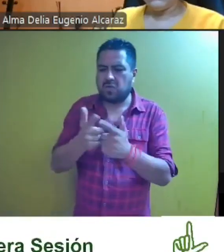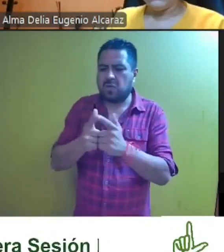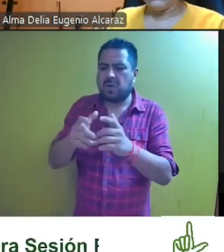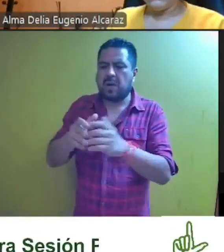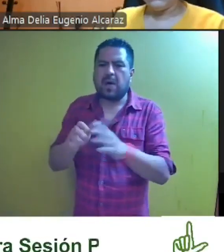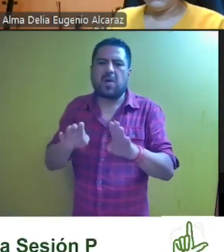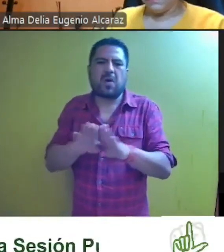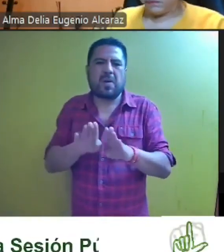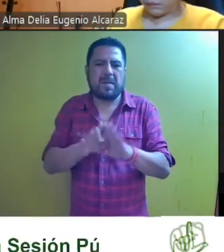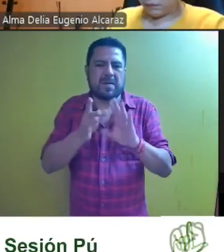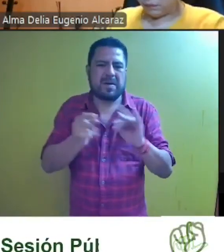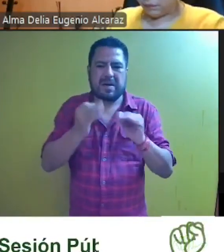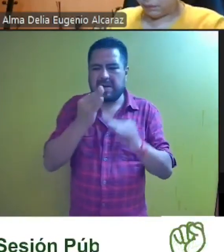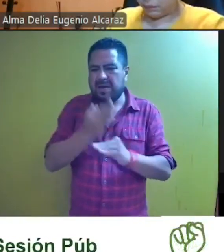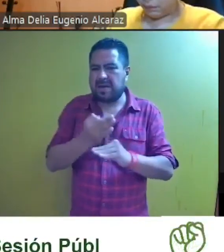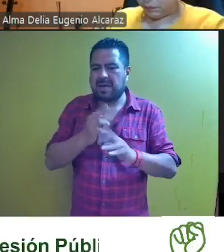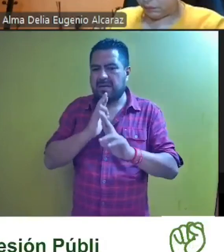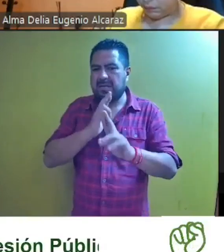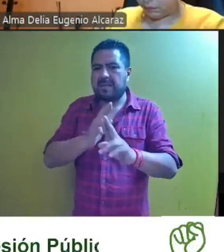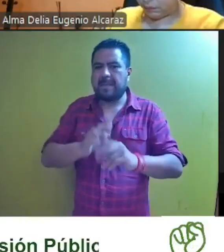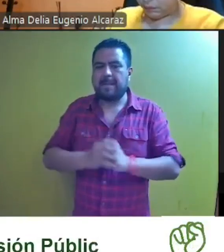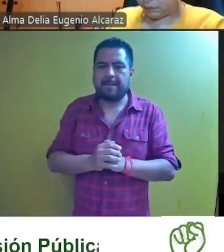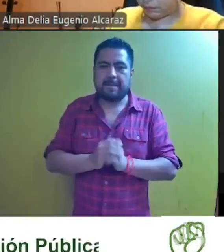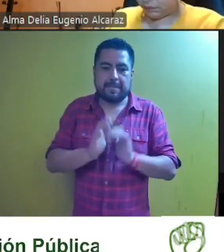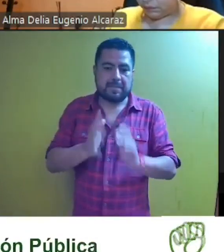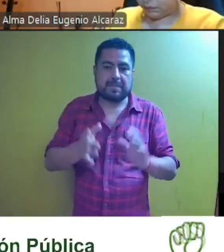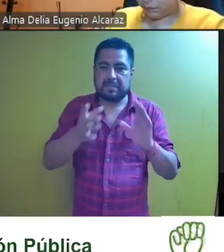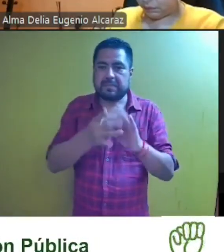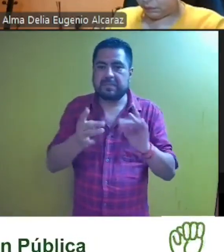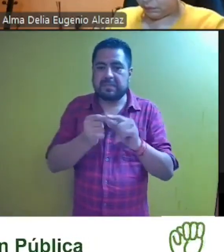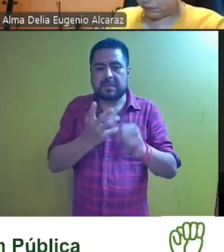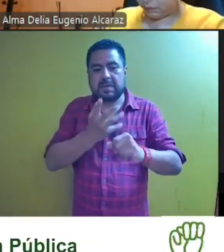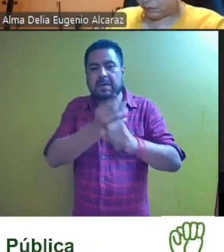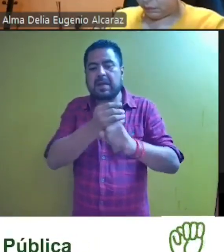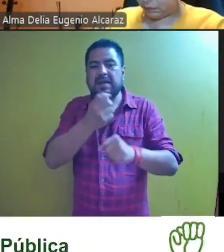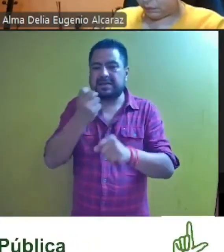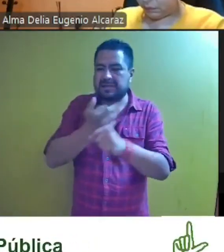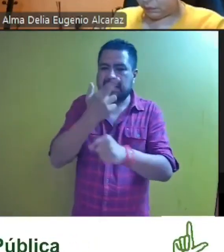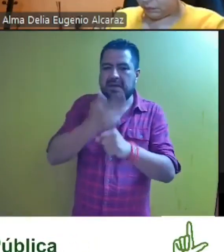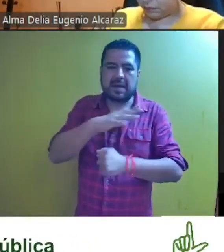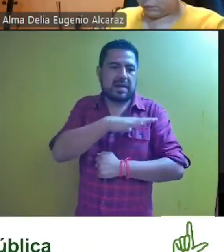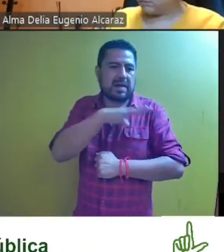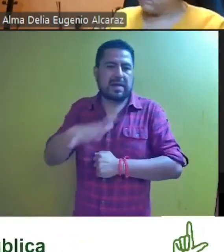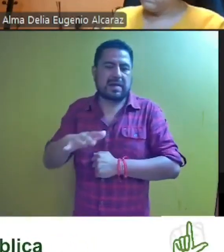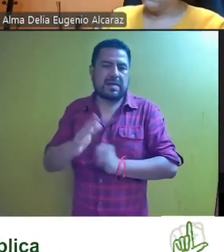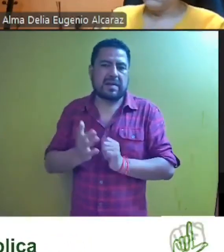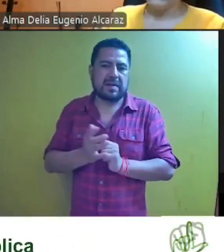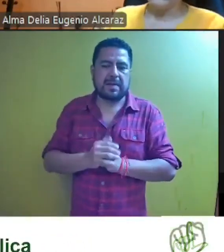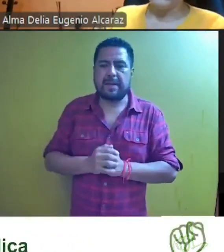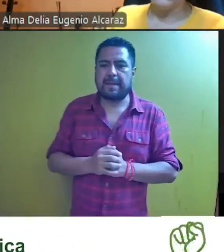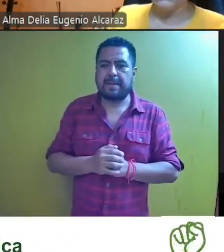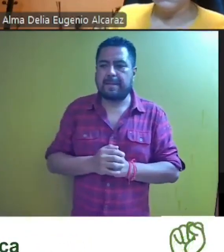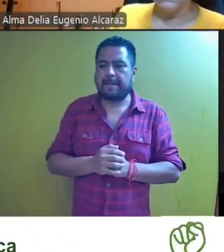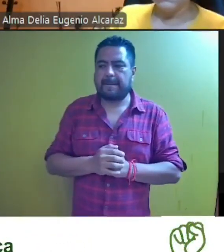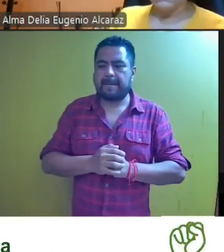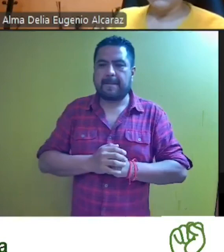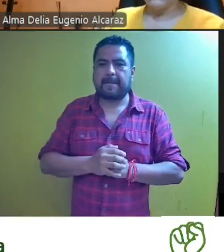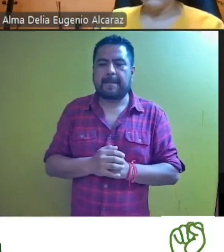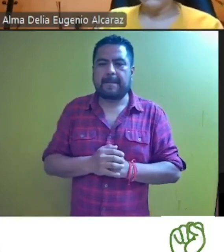como en el que se resuelve a lo anterior se agrega el hecho de que el secretario general adjunto del